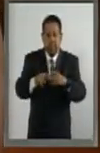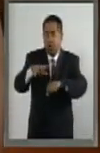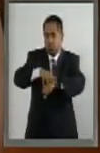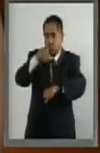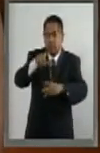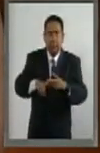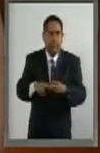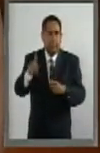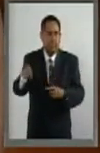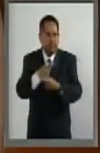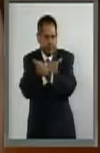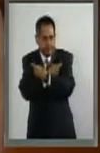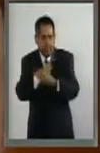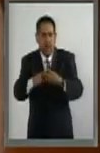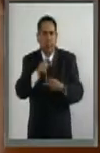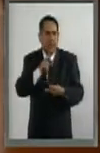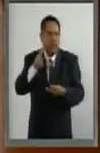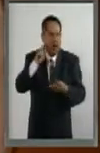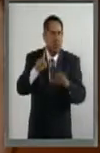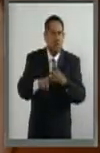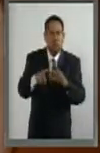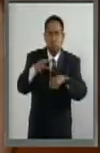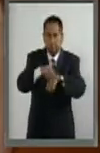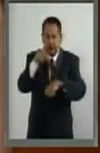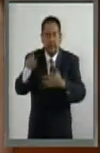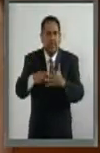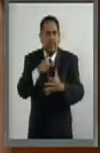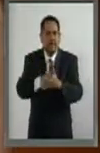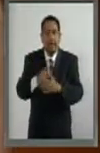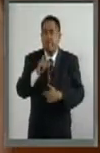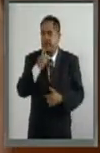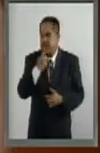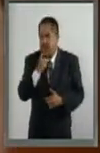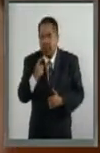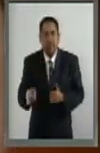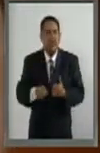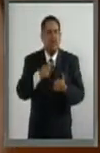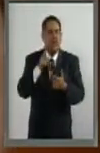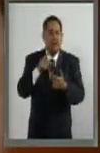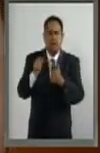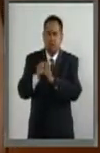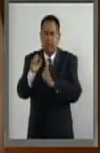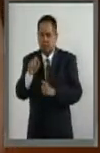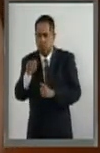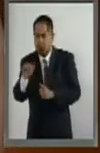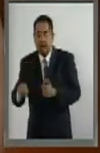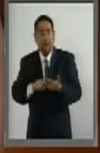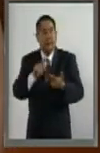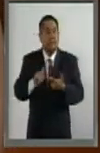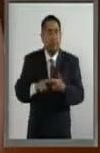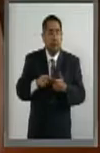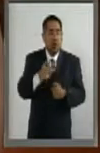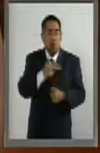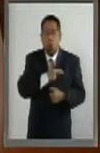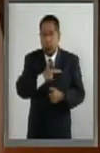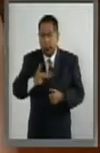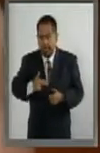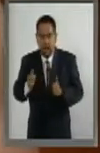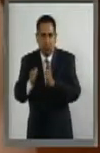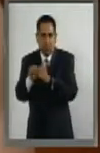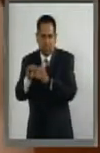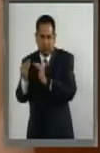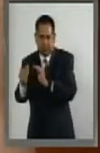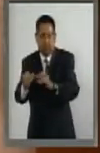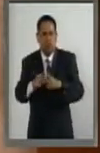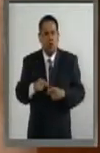Sede, la Federación Rusa y sus concurrencias, la República de Finlandia, concurrente ante Estonia, la República de Hungría y sus concurrencias, el